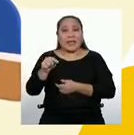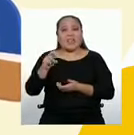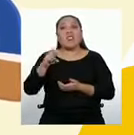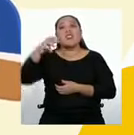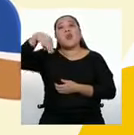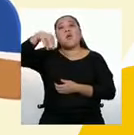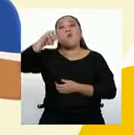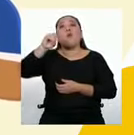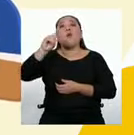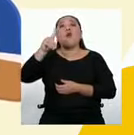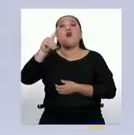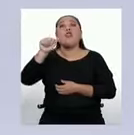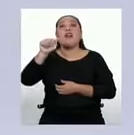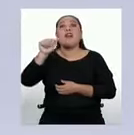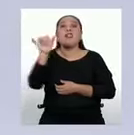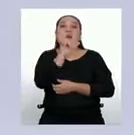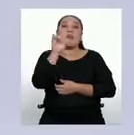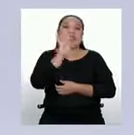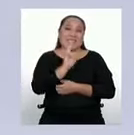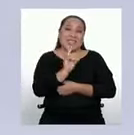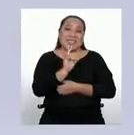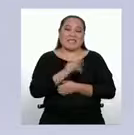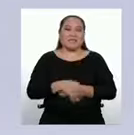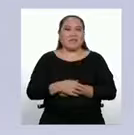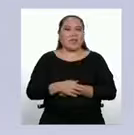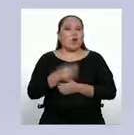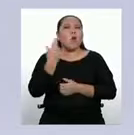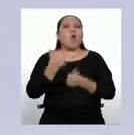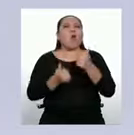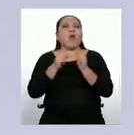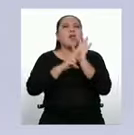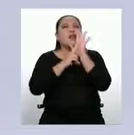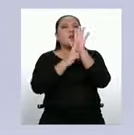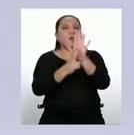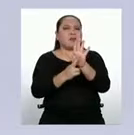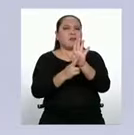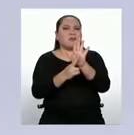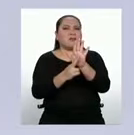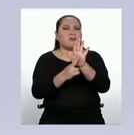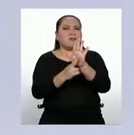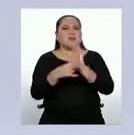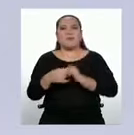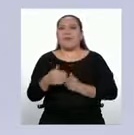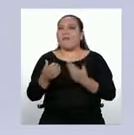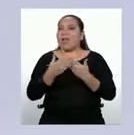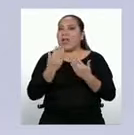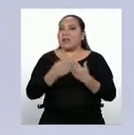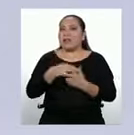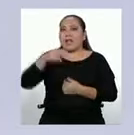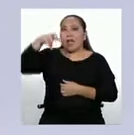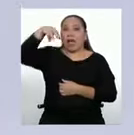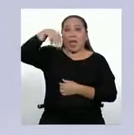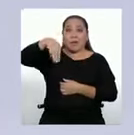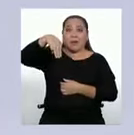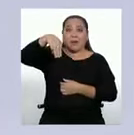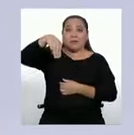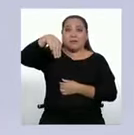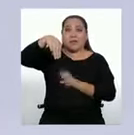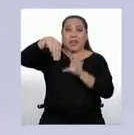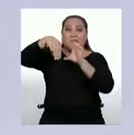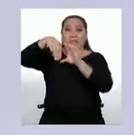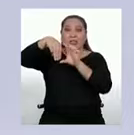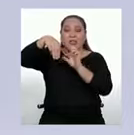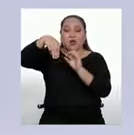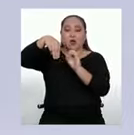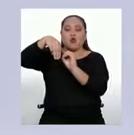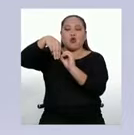valor de la moda es 7. ¿Y cómo lo vamos a expresar? Pues muy sencillo. Escribimos una M mayúscula y